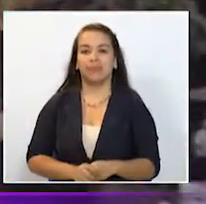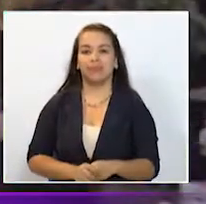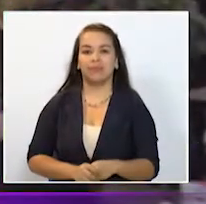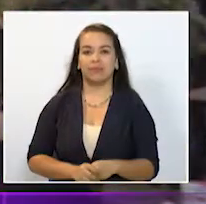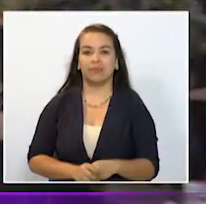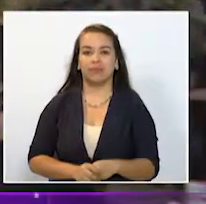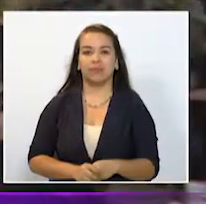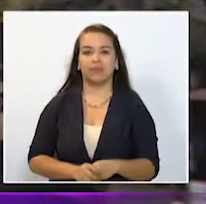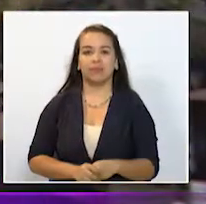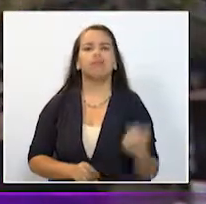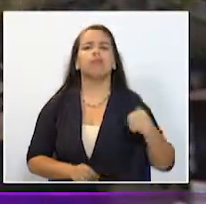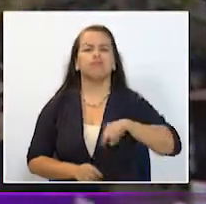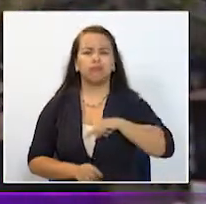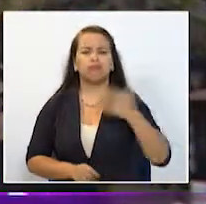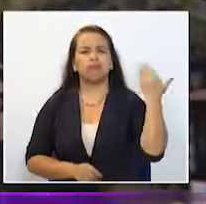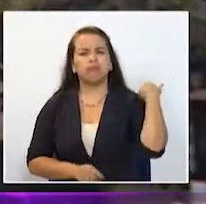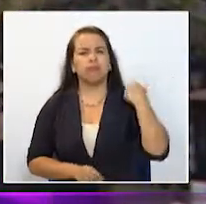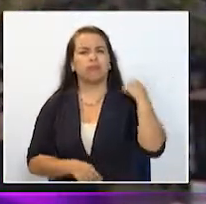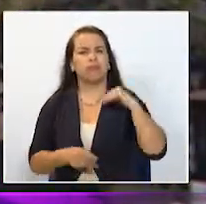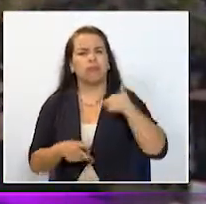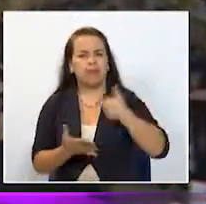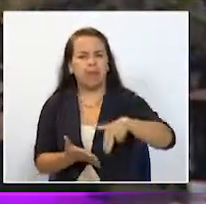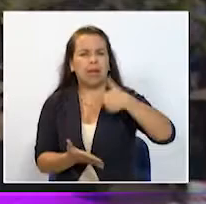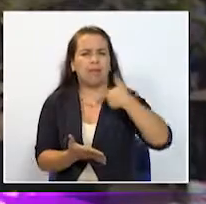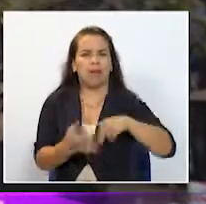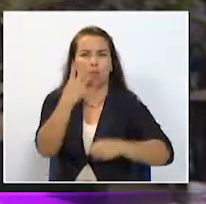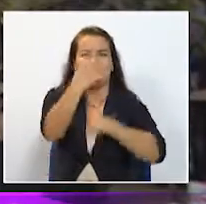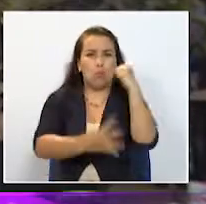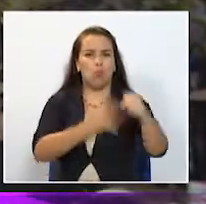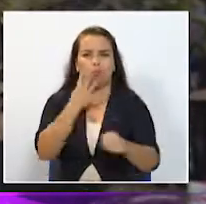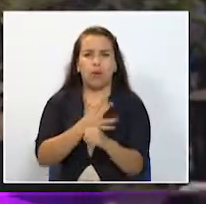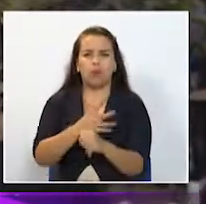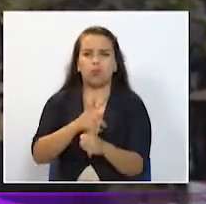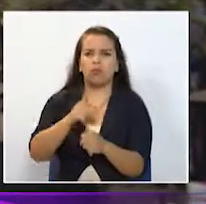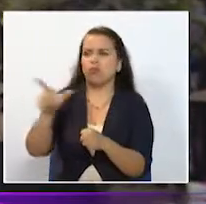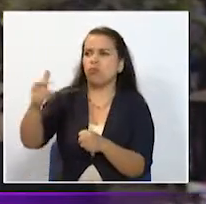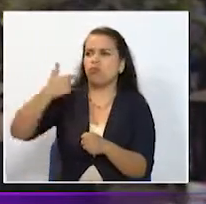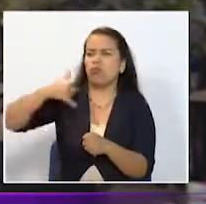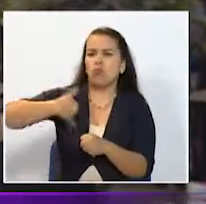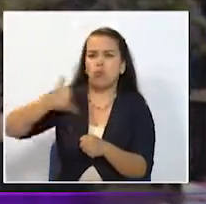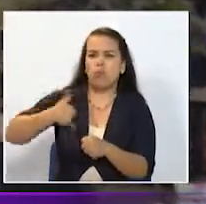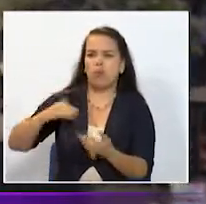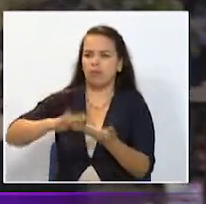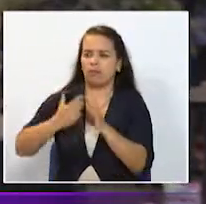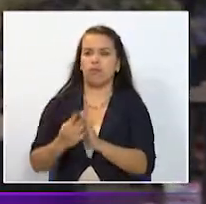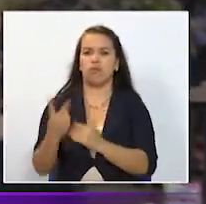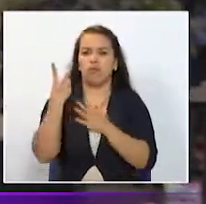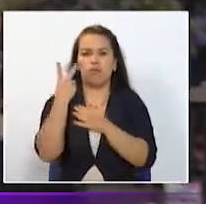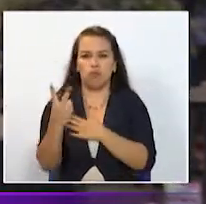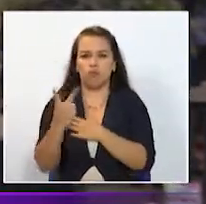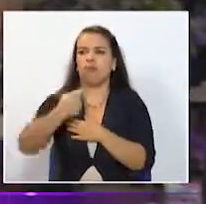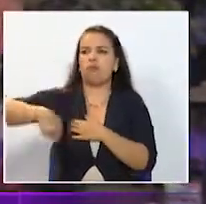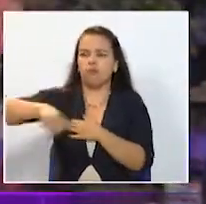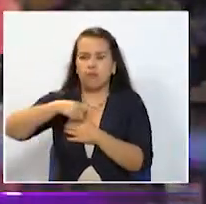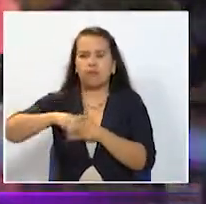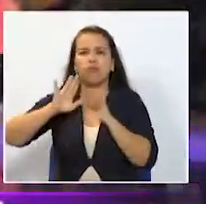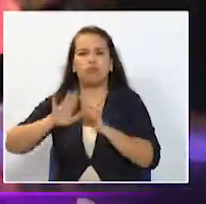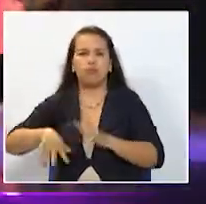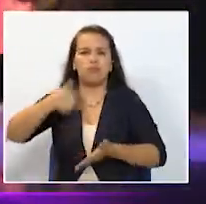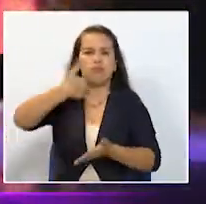Nosotros venimos trabajando hace cuatro años con jóvenes de la Comuna 2 jóvenes de la población vulnerable